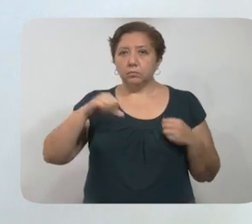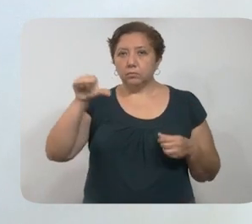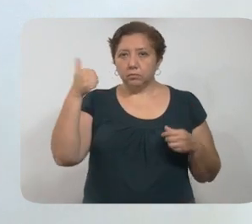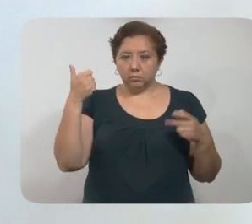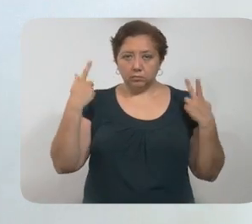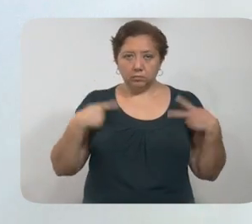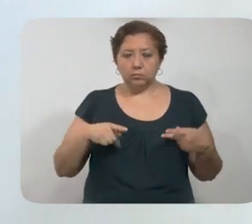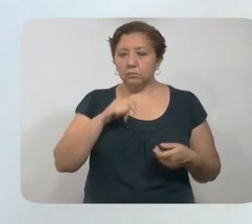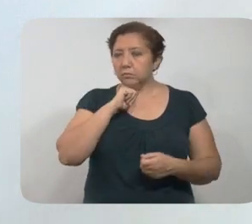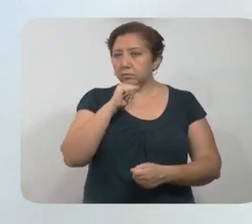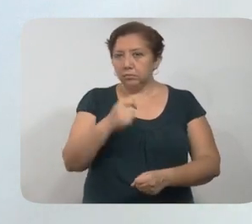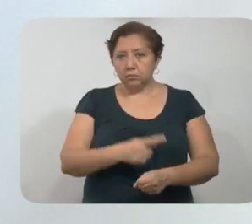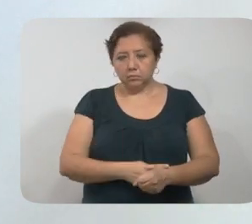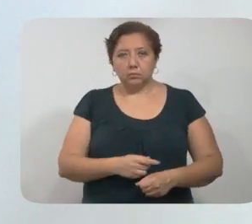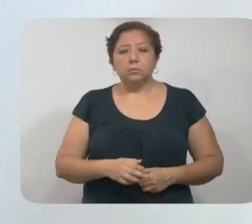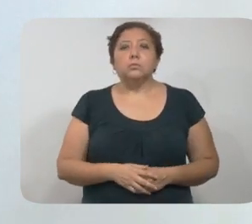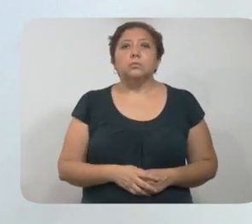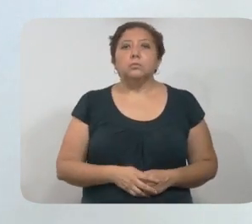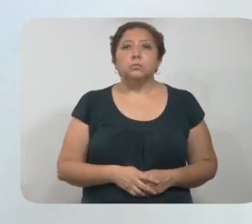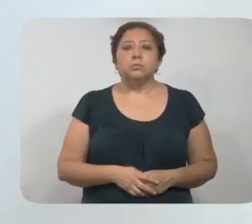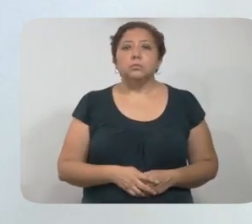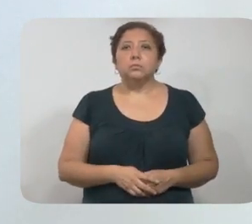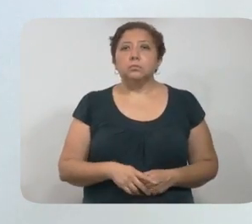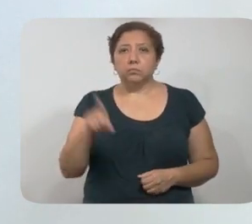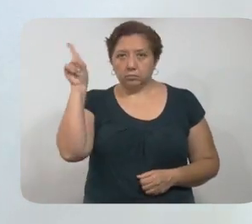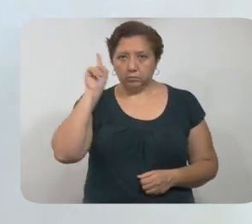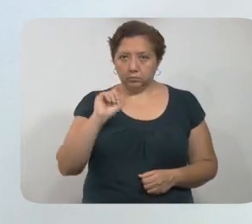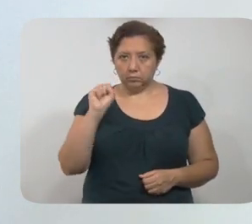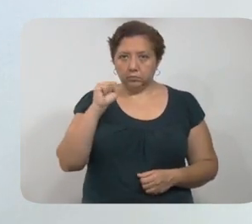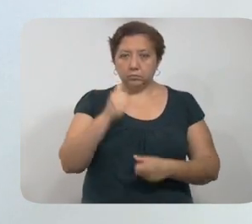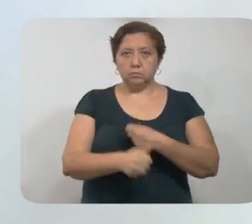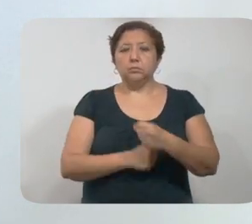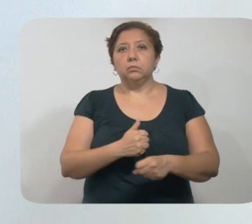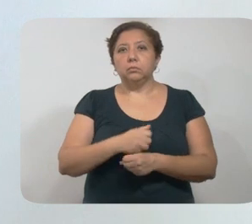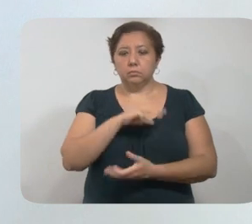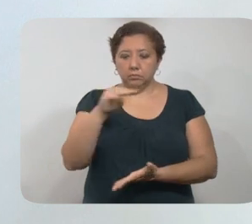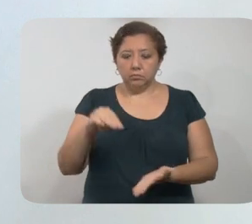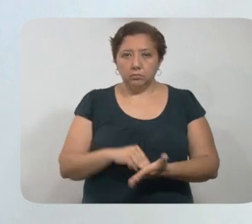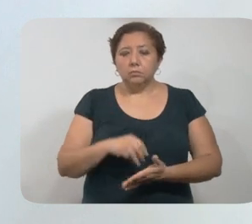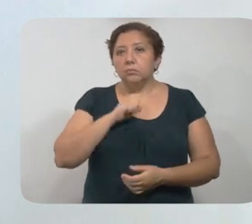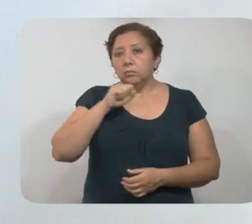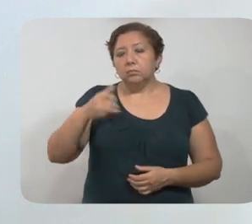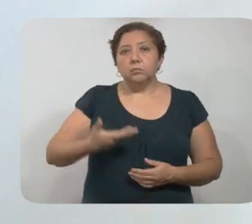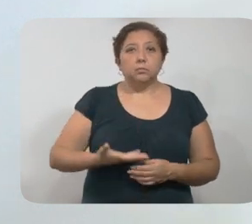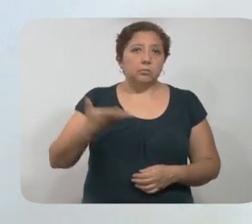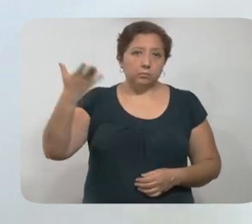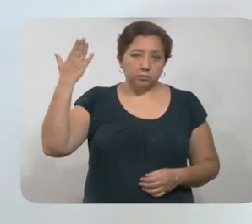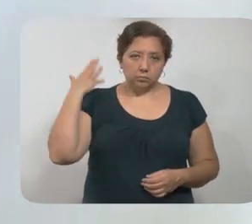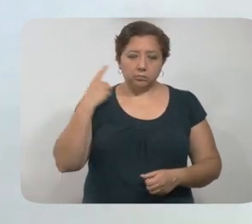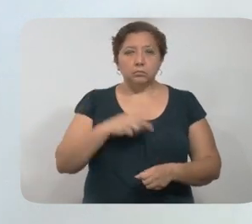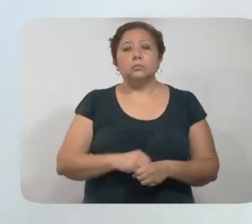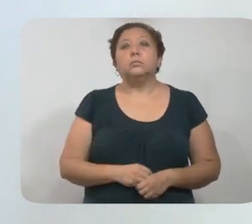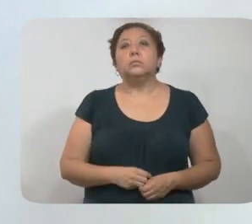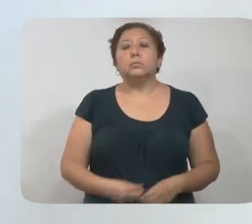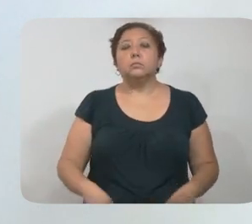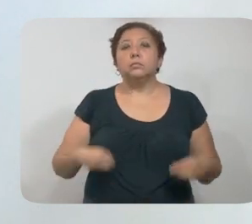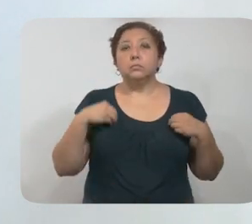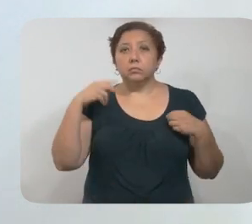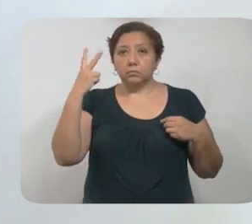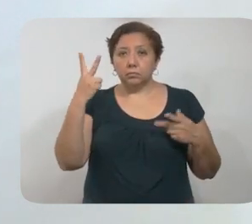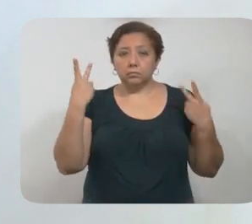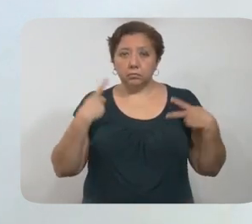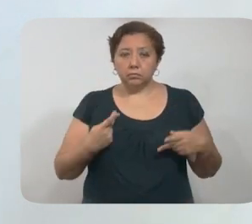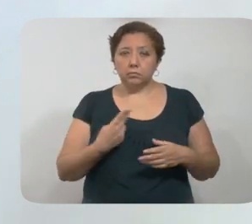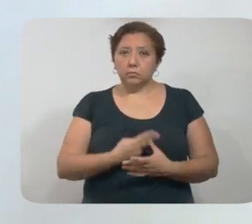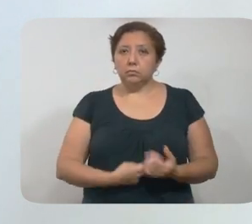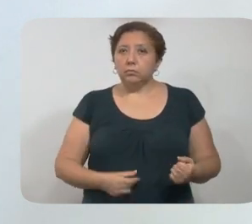personas, ninguna con síntomas. Mujer de 60 años de Mérida, sin antecedentes médicos. Vivía con dos personas,